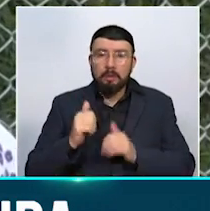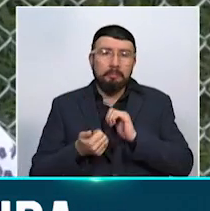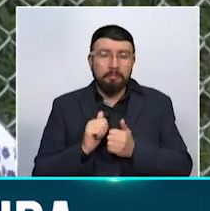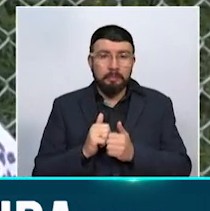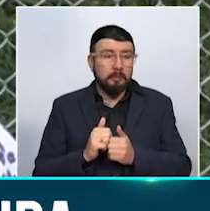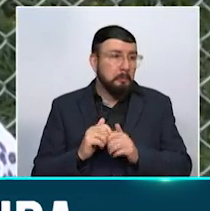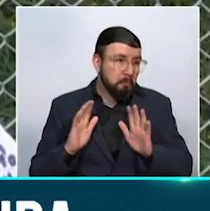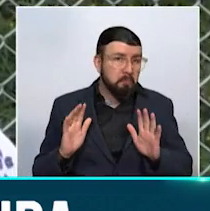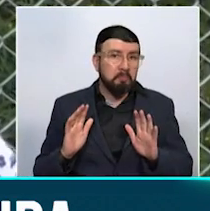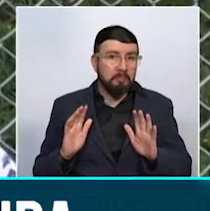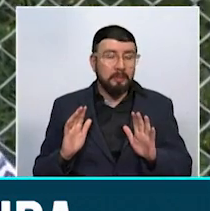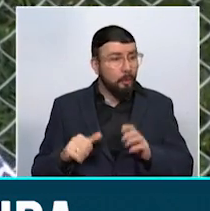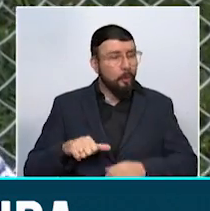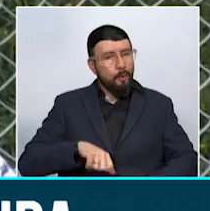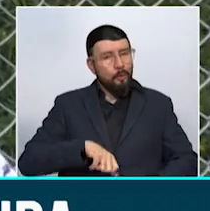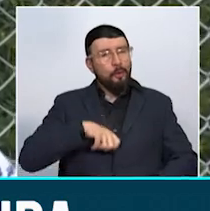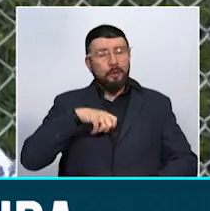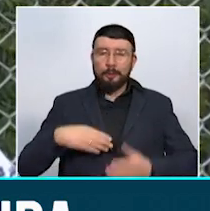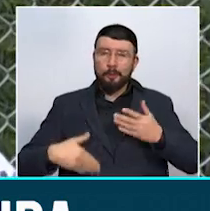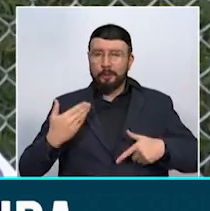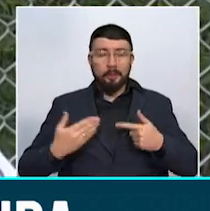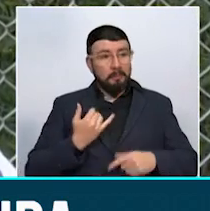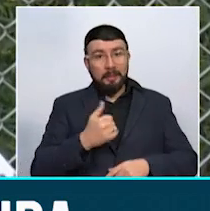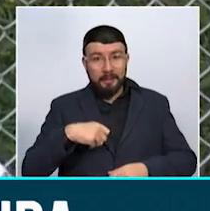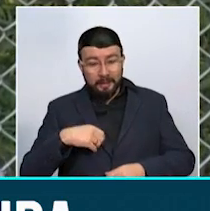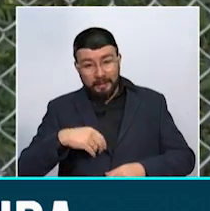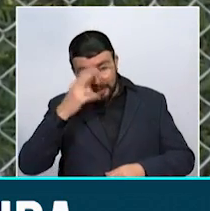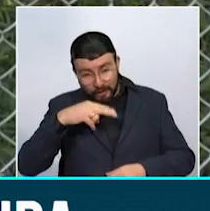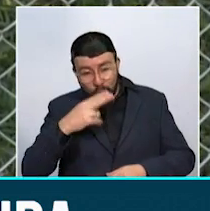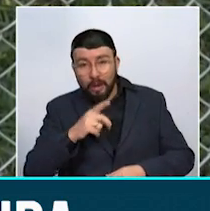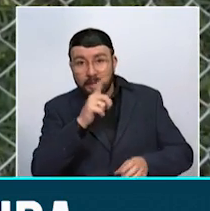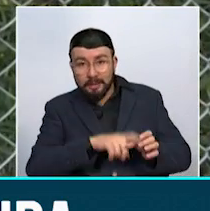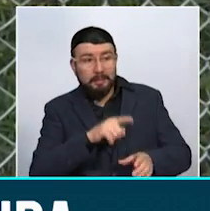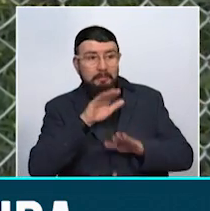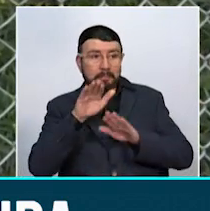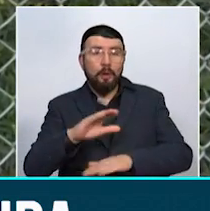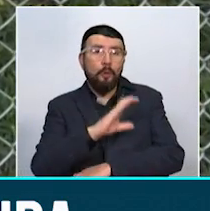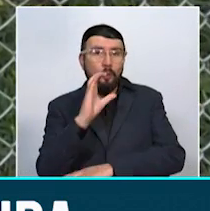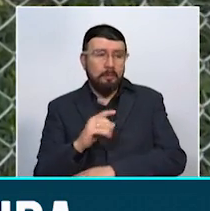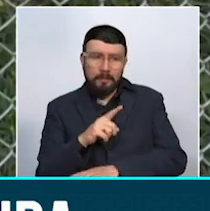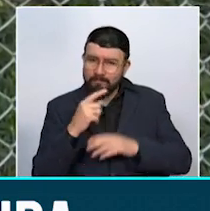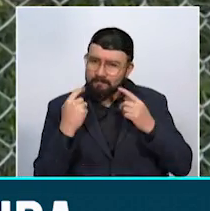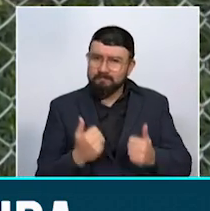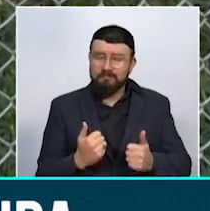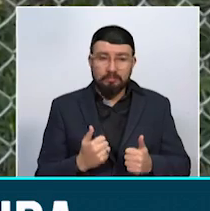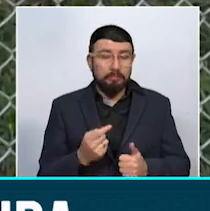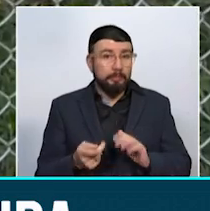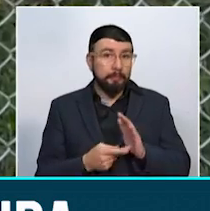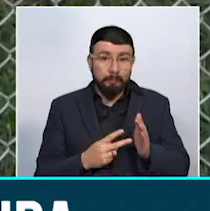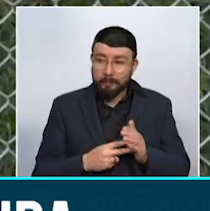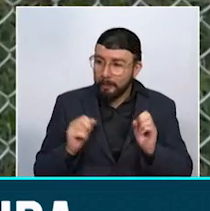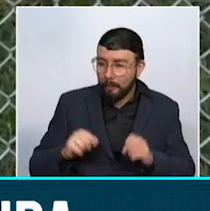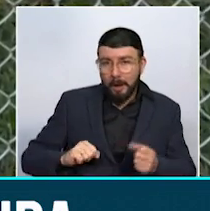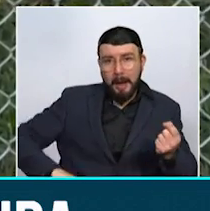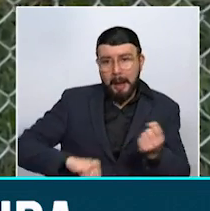bueno, qué más orgullo que uno tener a los hijos allá representando a Colombia. Yo creo que es algo que debemos de